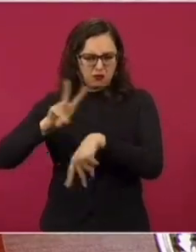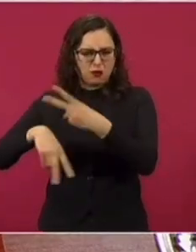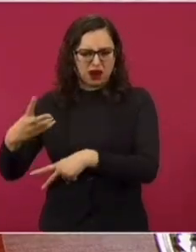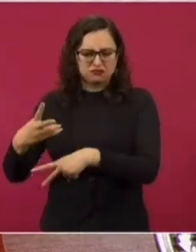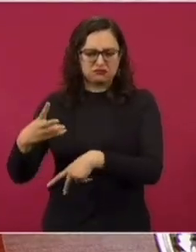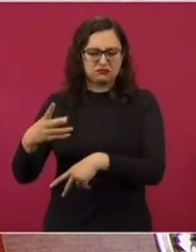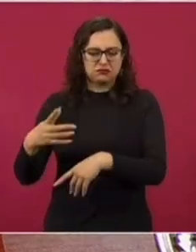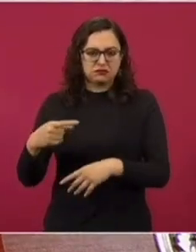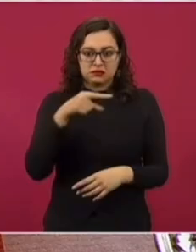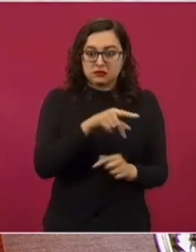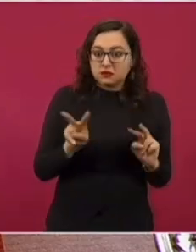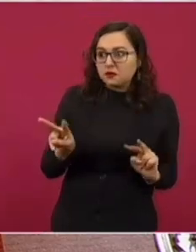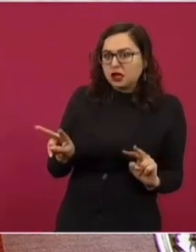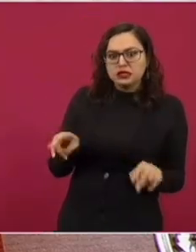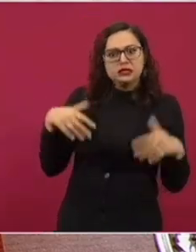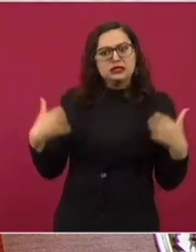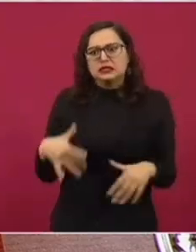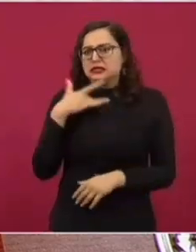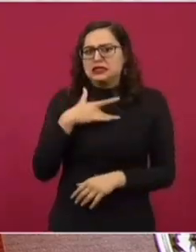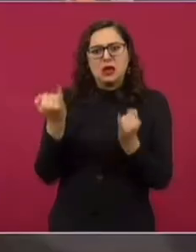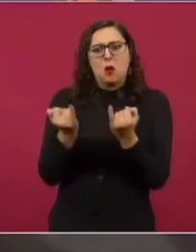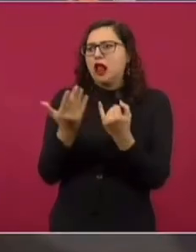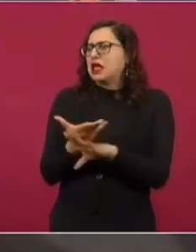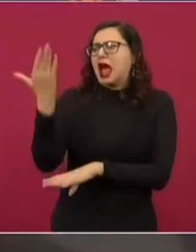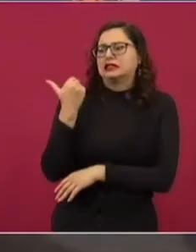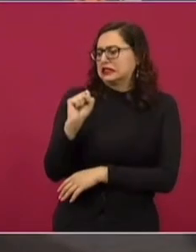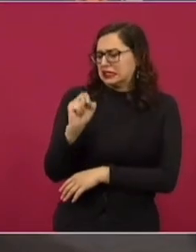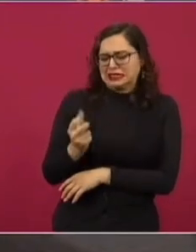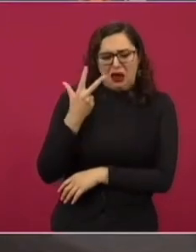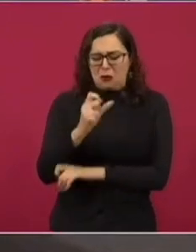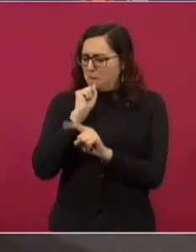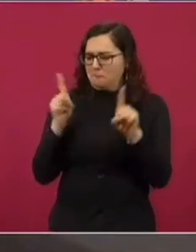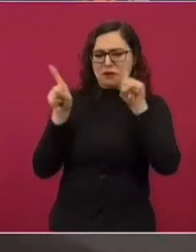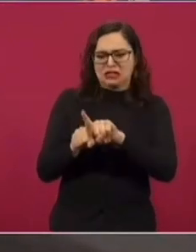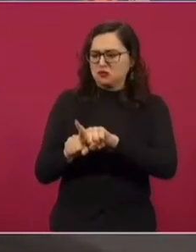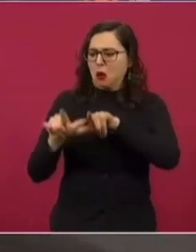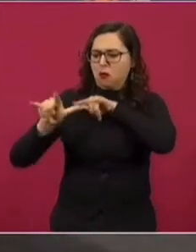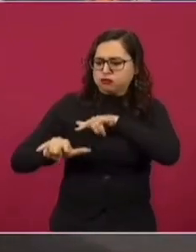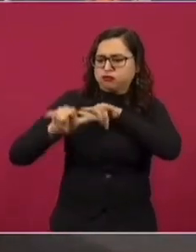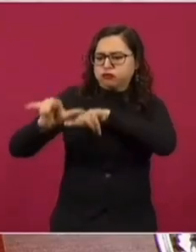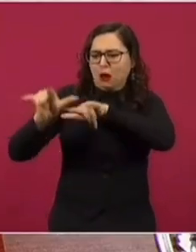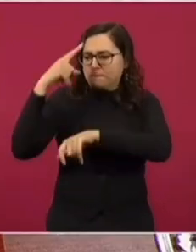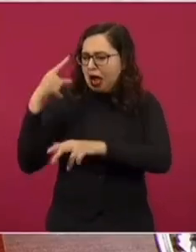estaba ya sintiendo cómo entraban los tanques, como en el 68. Alguien fue.